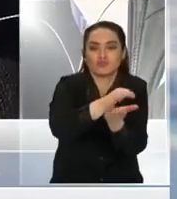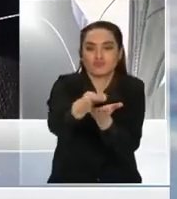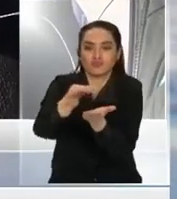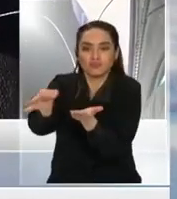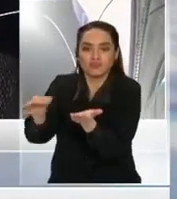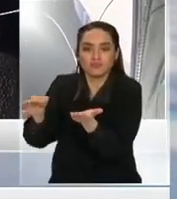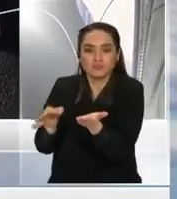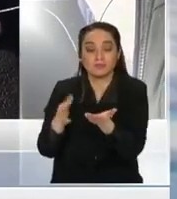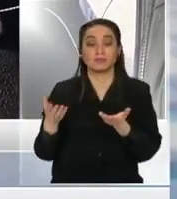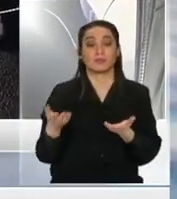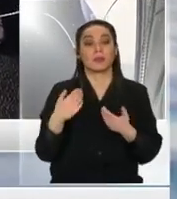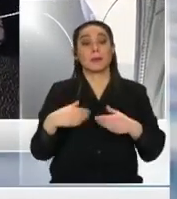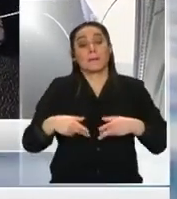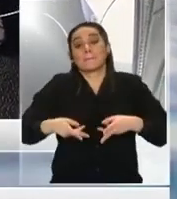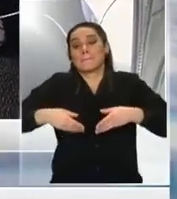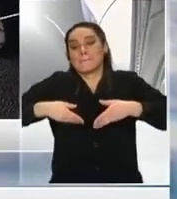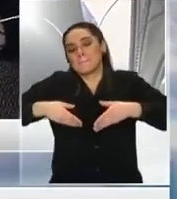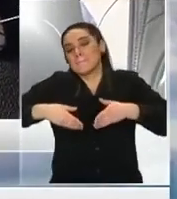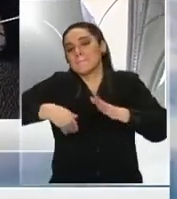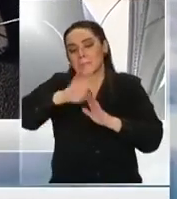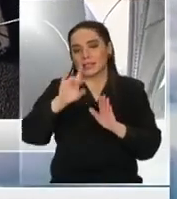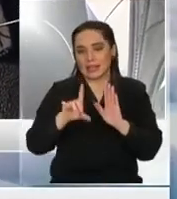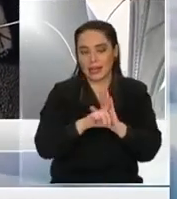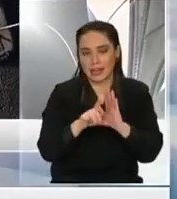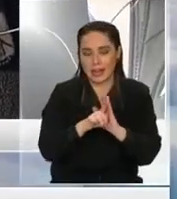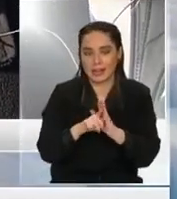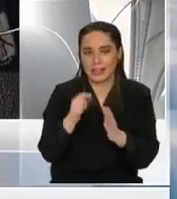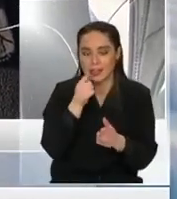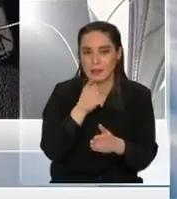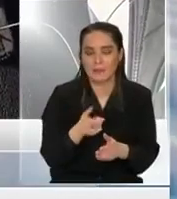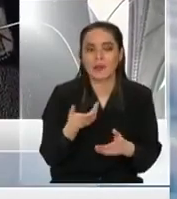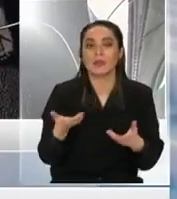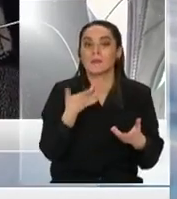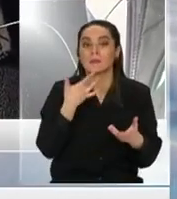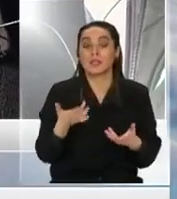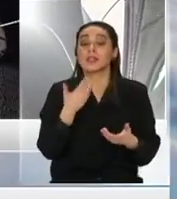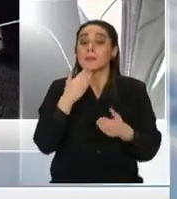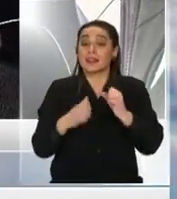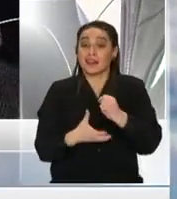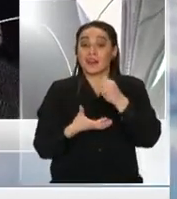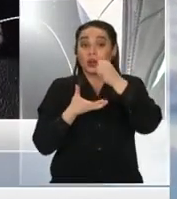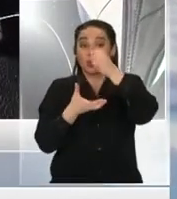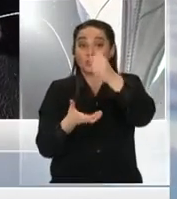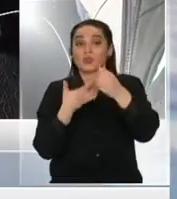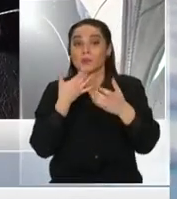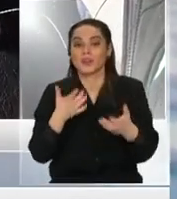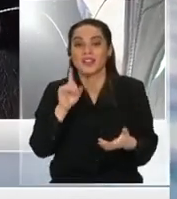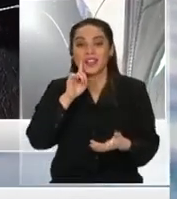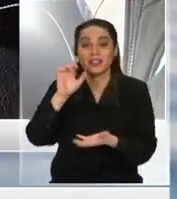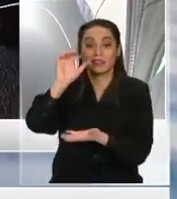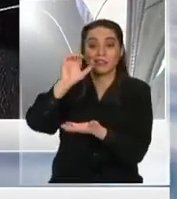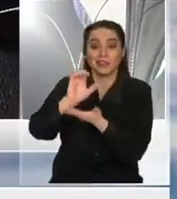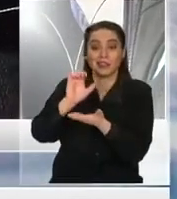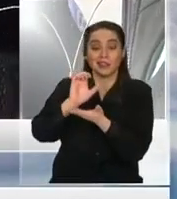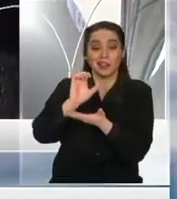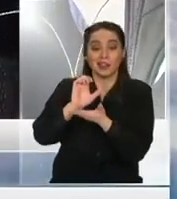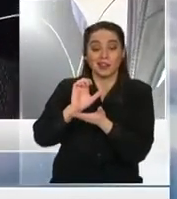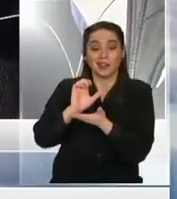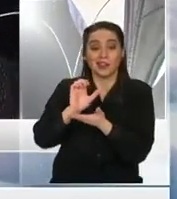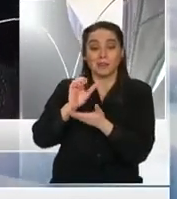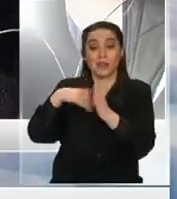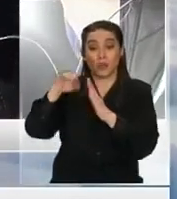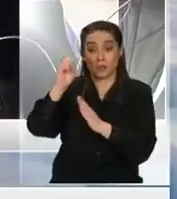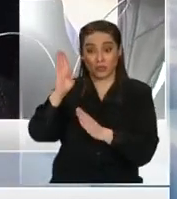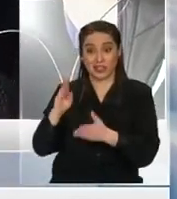de demanda, pero además traspasando los recursos porque hoy día el 80% del presupuesto lo gasta el Estado, el 8% de las